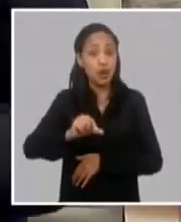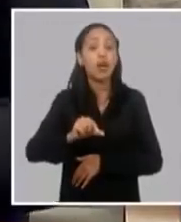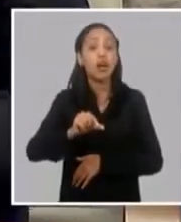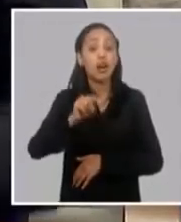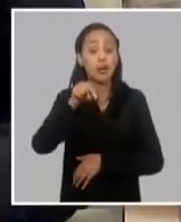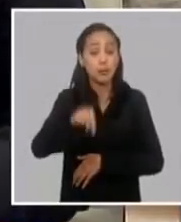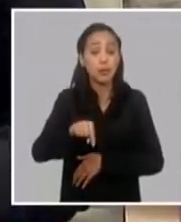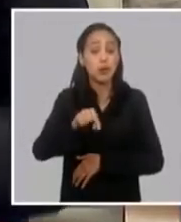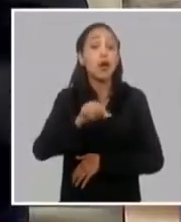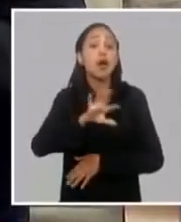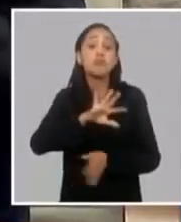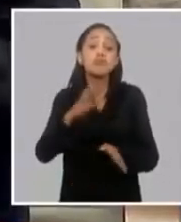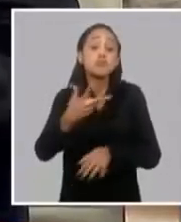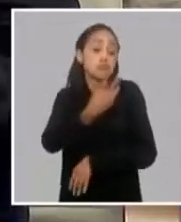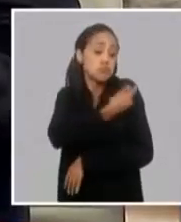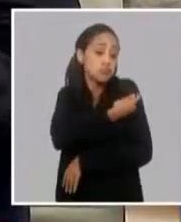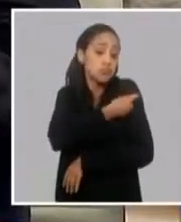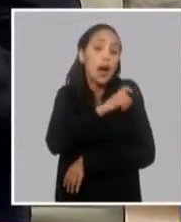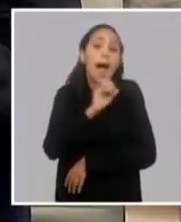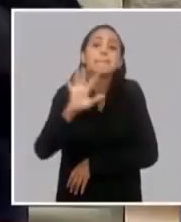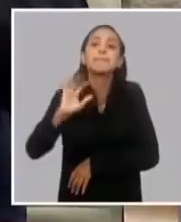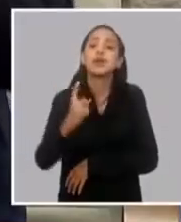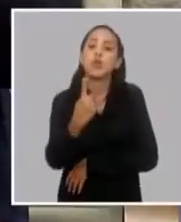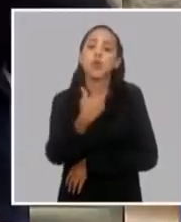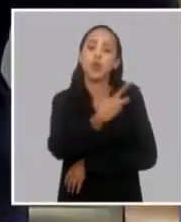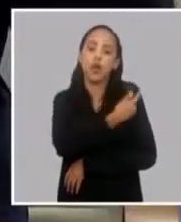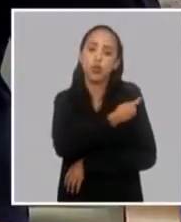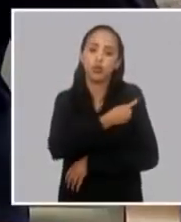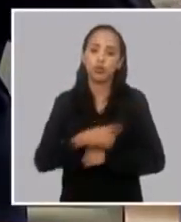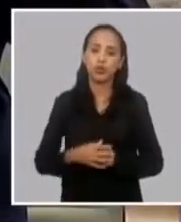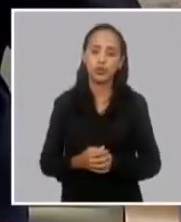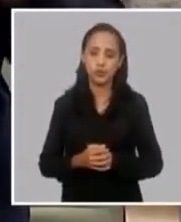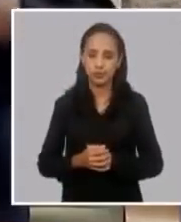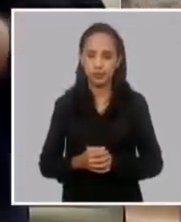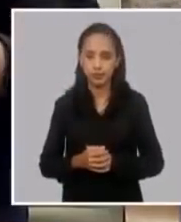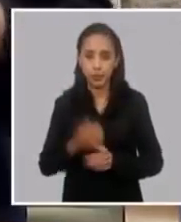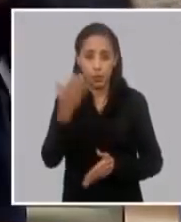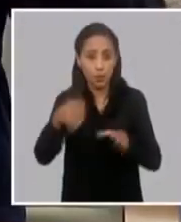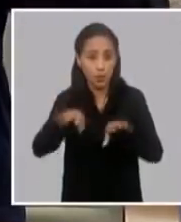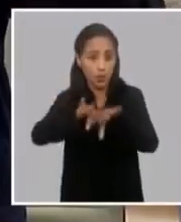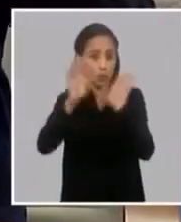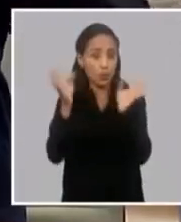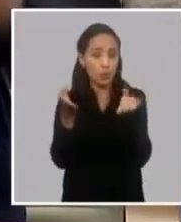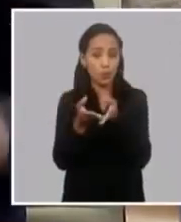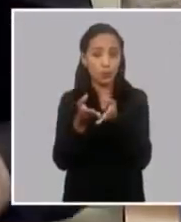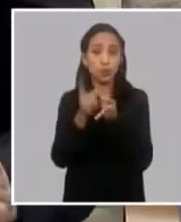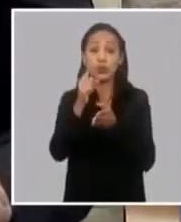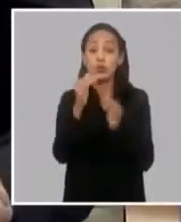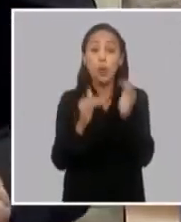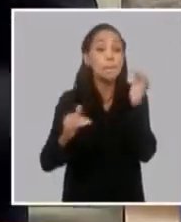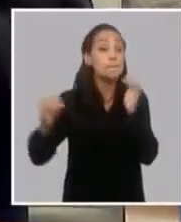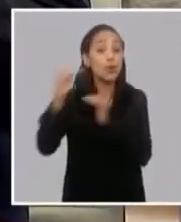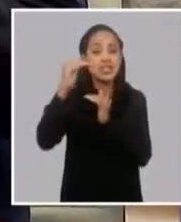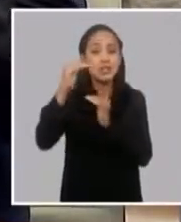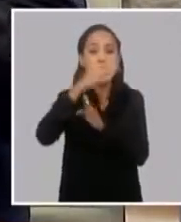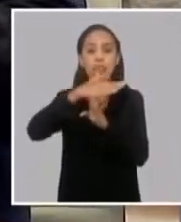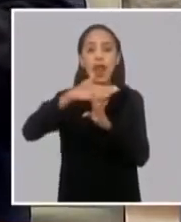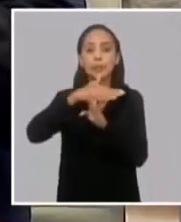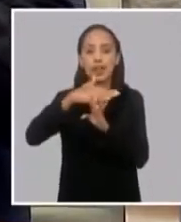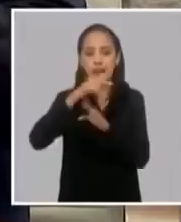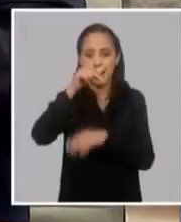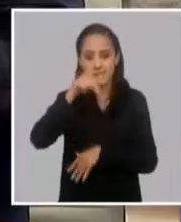recibido al menos una dosis. Es decir, la media mundial, nosotros estamos un poco por encima de